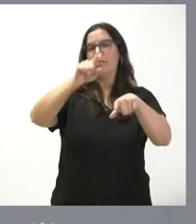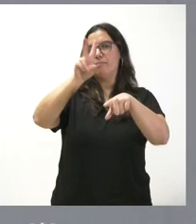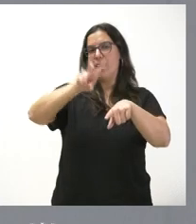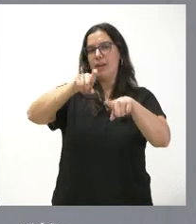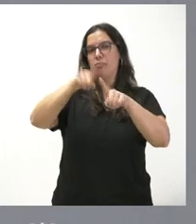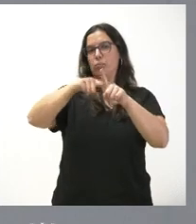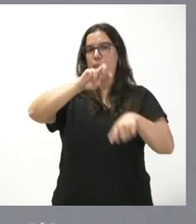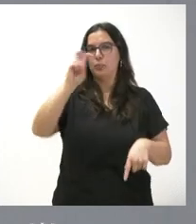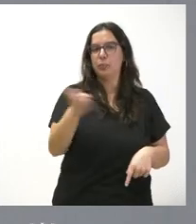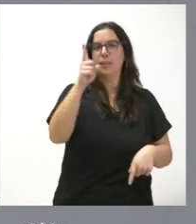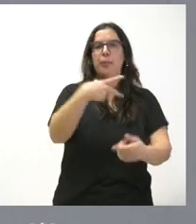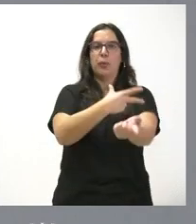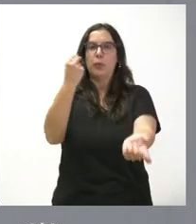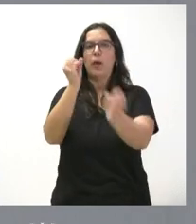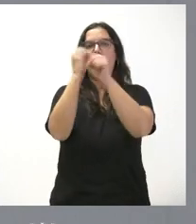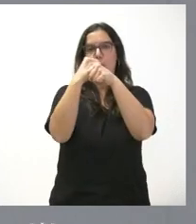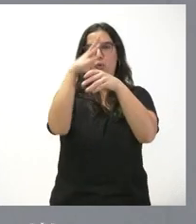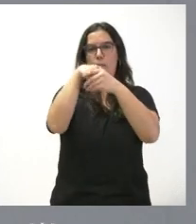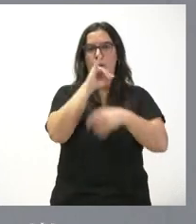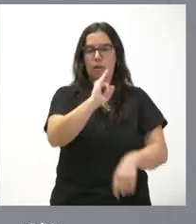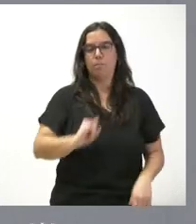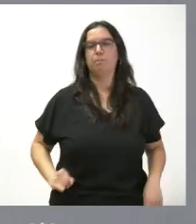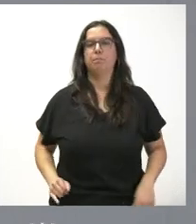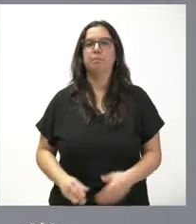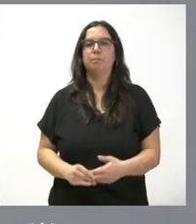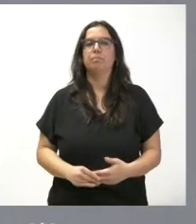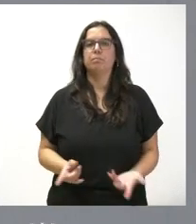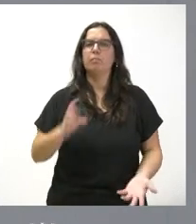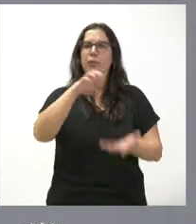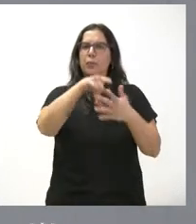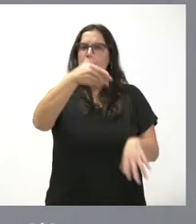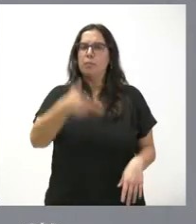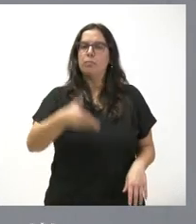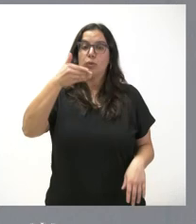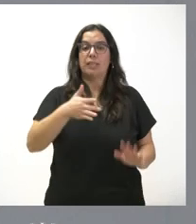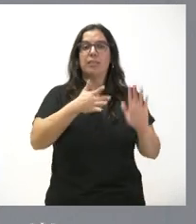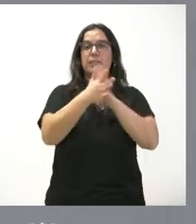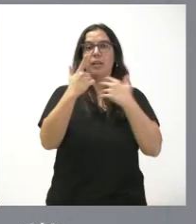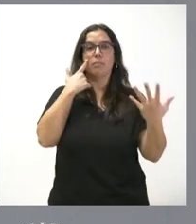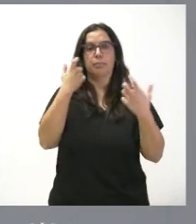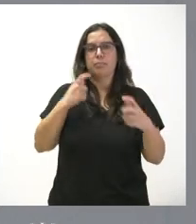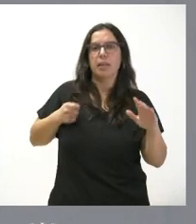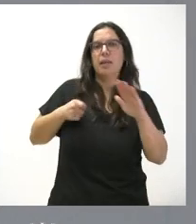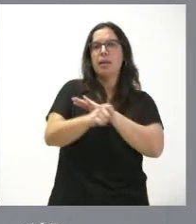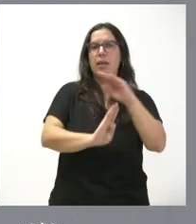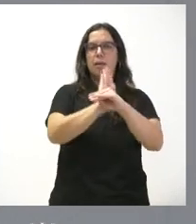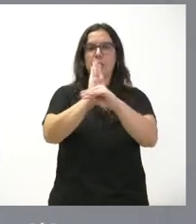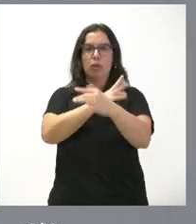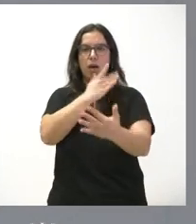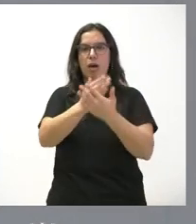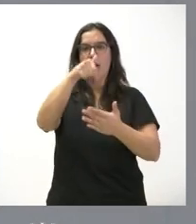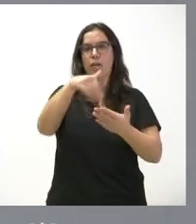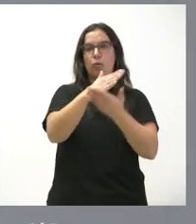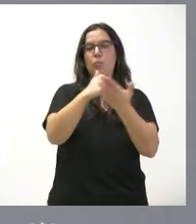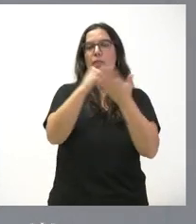y laboratorio. Una infraestructura muy relevante que pone de manifiesto las inversiones que venimos haciendo en esta comunidad